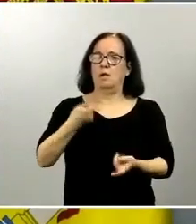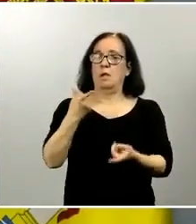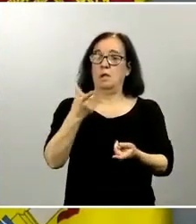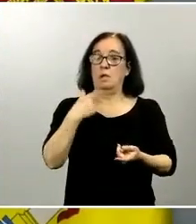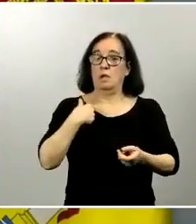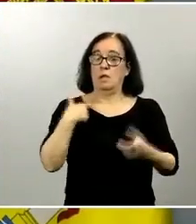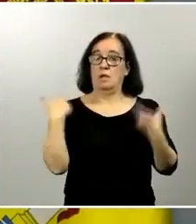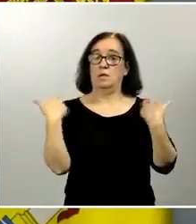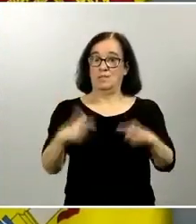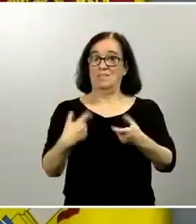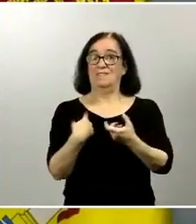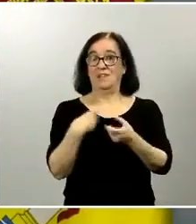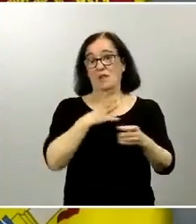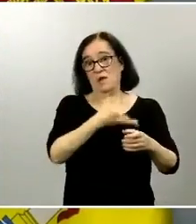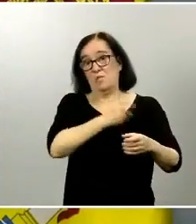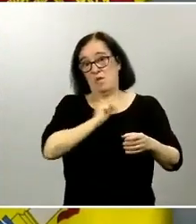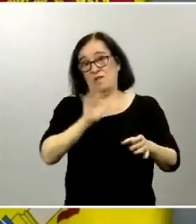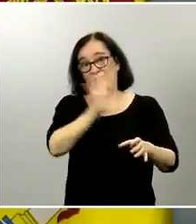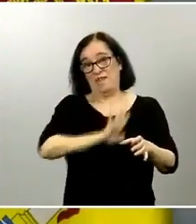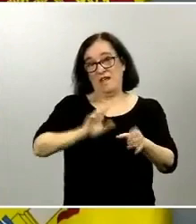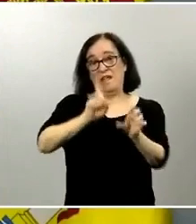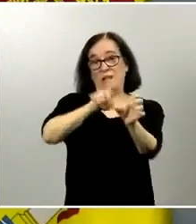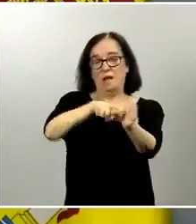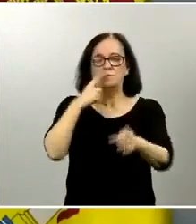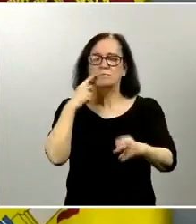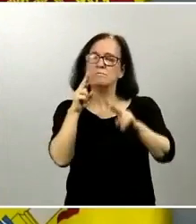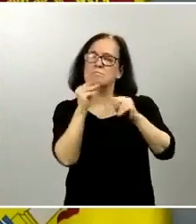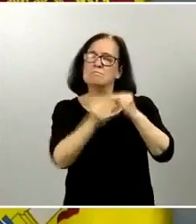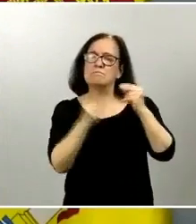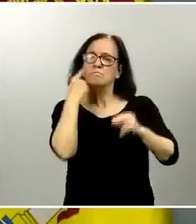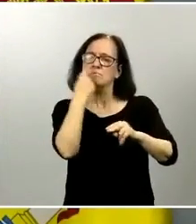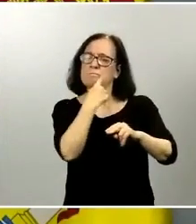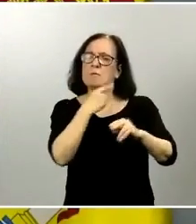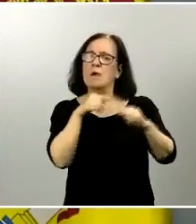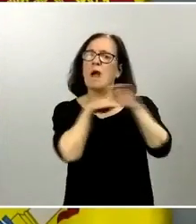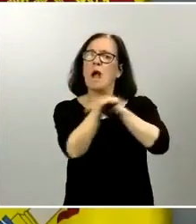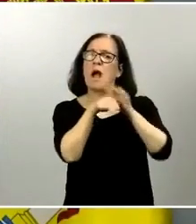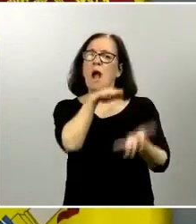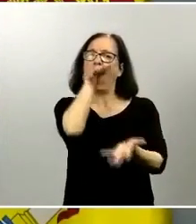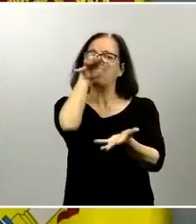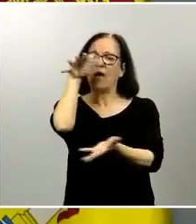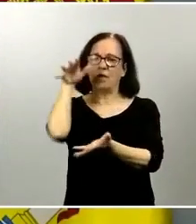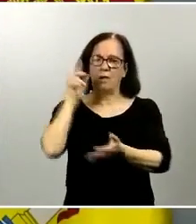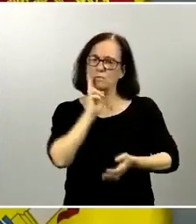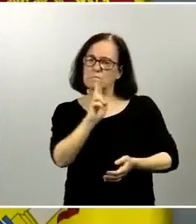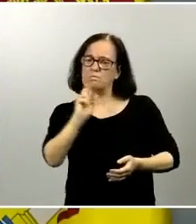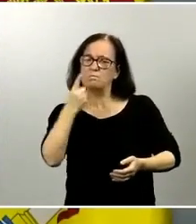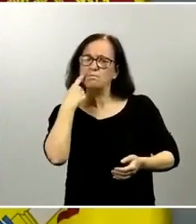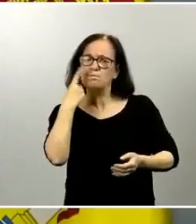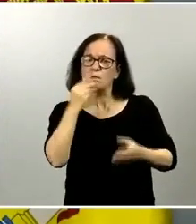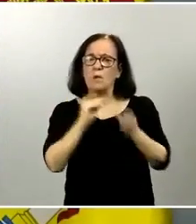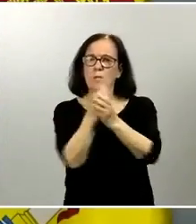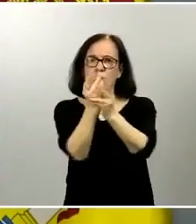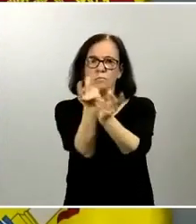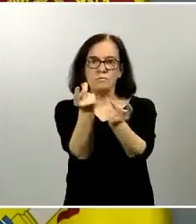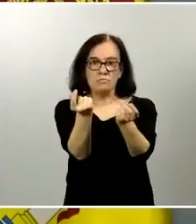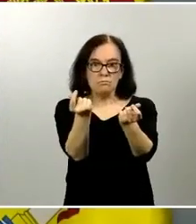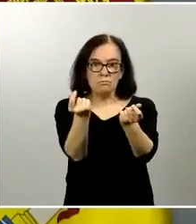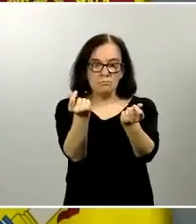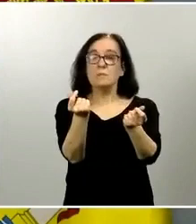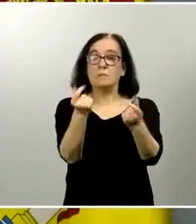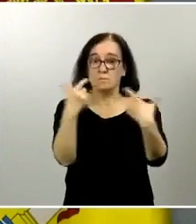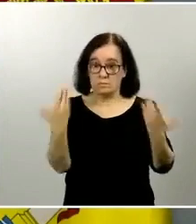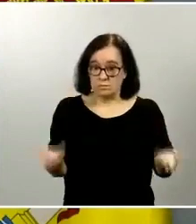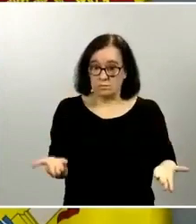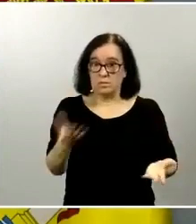adscrita de policía nacional hizo una inspección en el almacén y comprobó que los productos habían desaparecido indudablemente